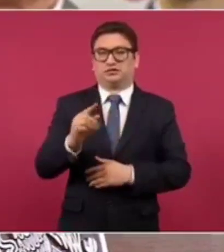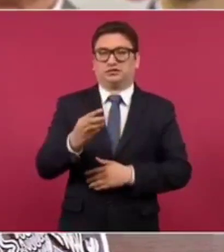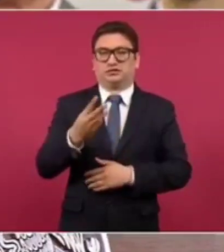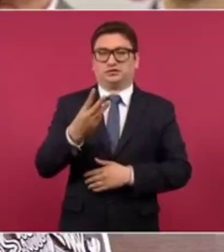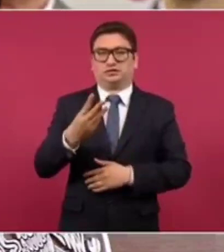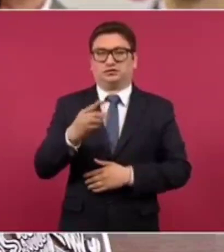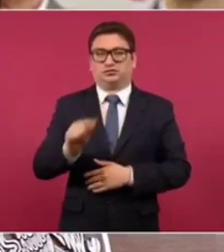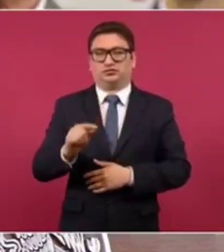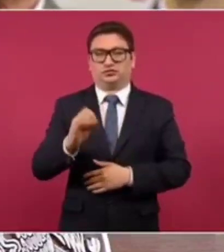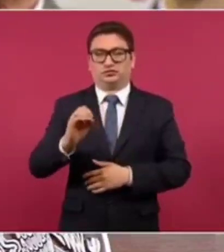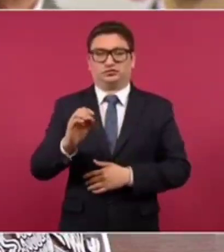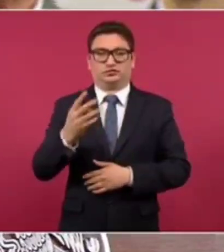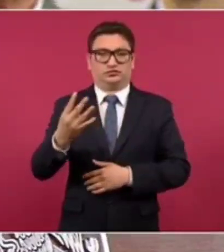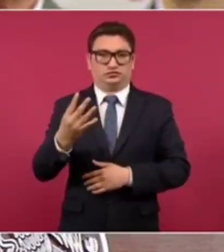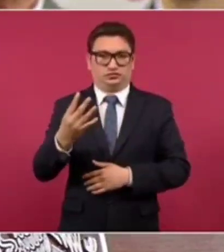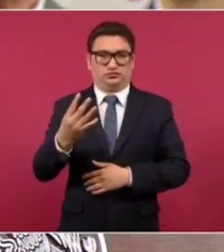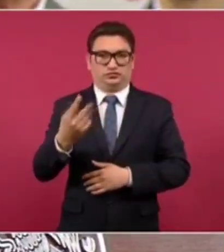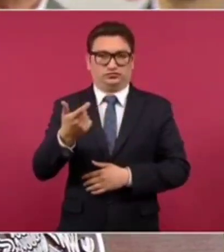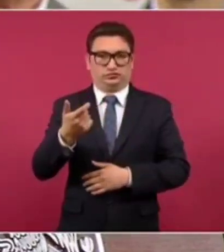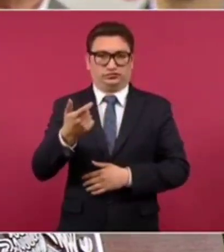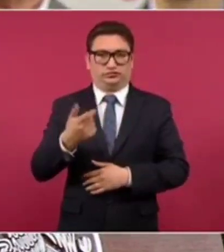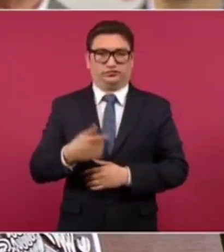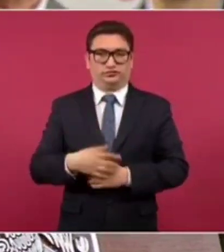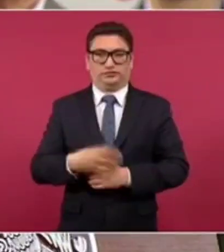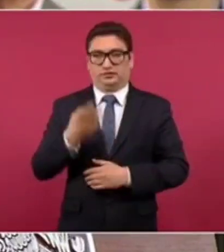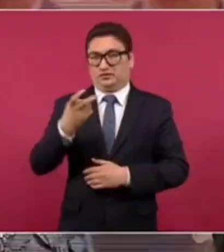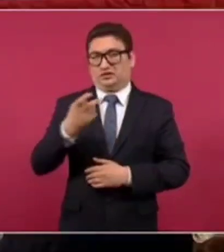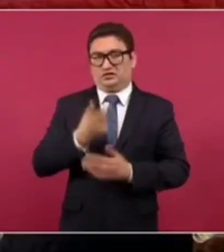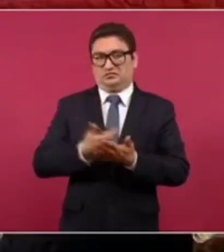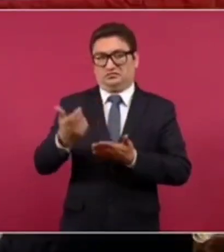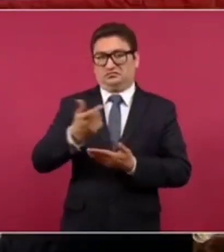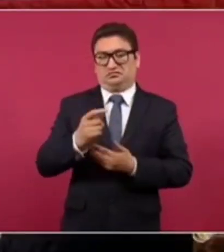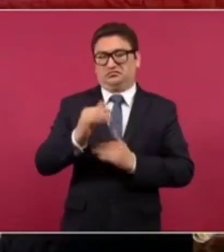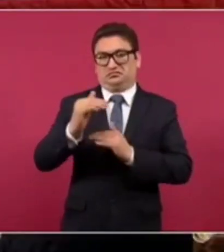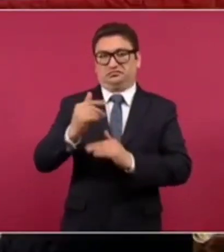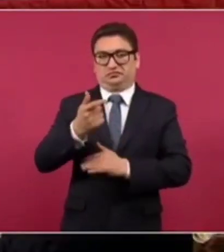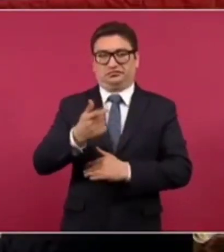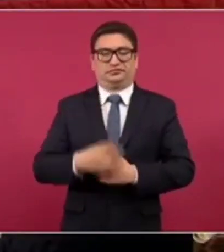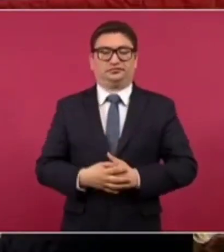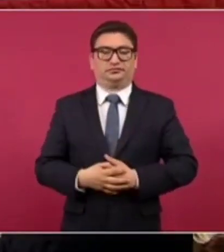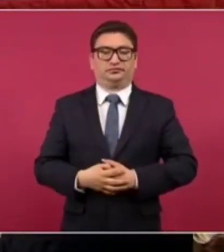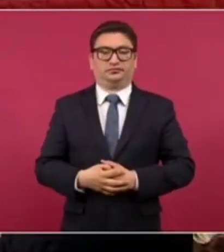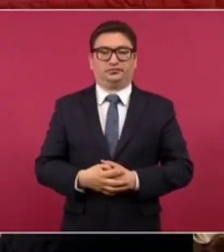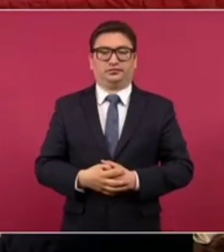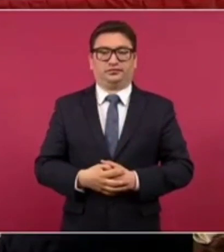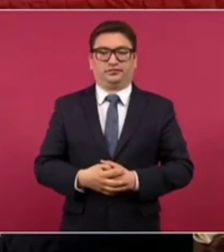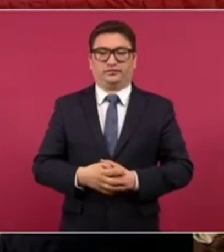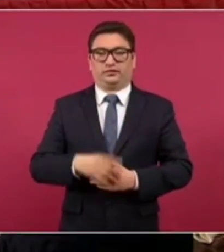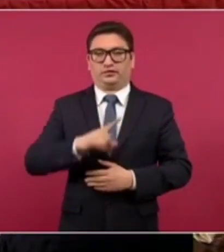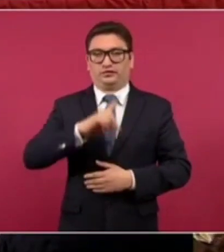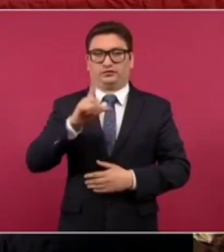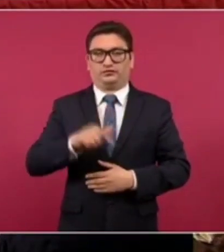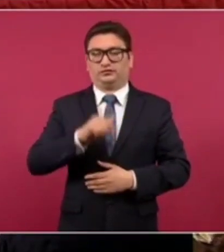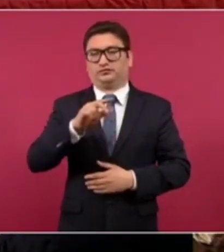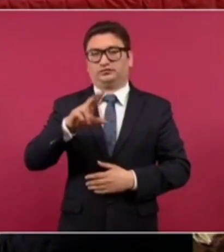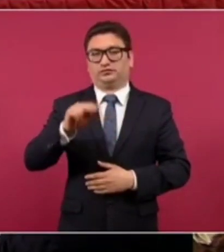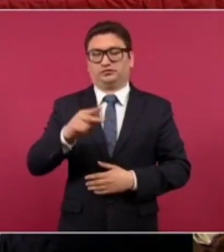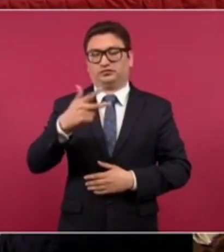.04 pesos. Ese era nuestro salario mínimo. Para el 88